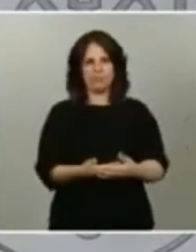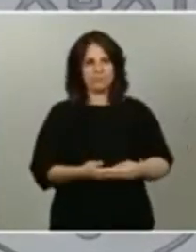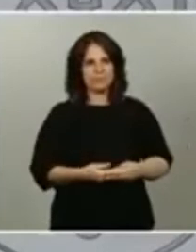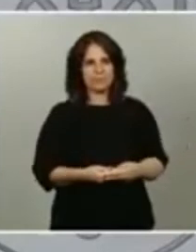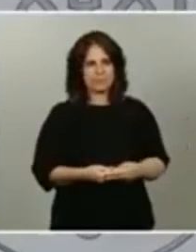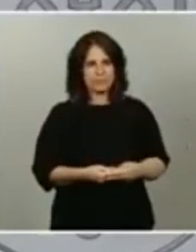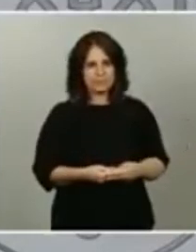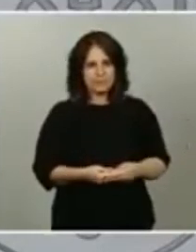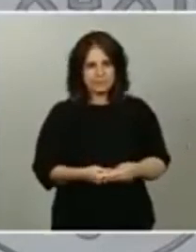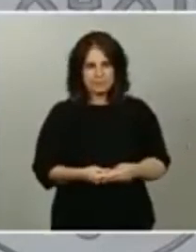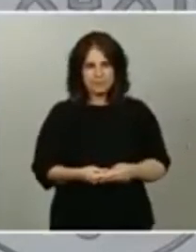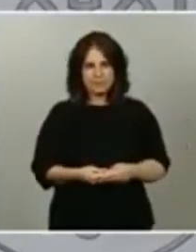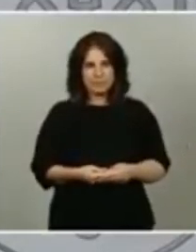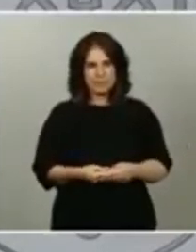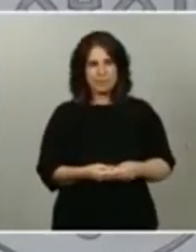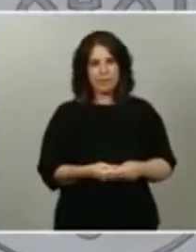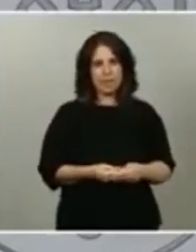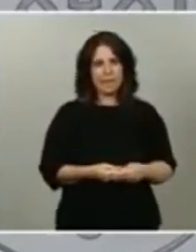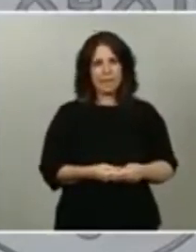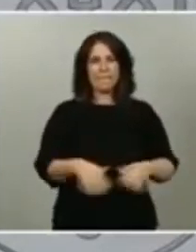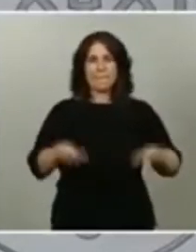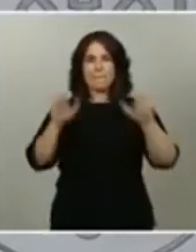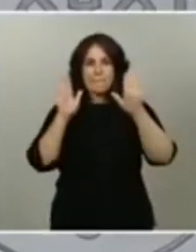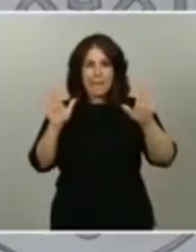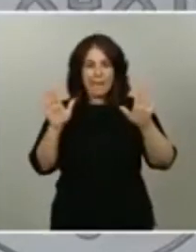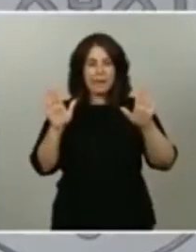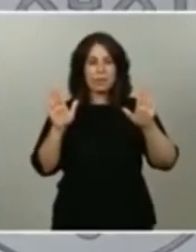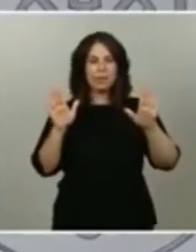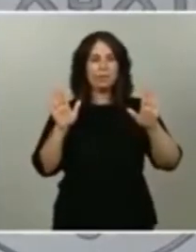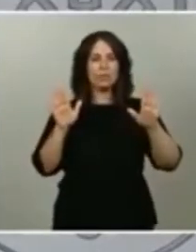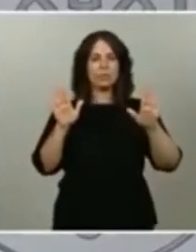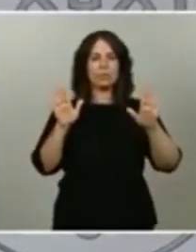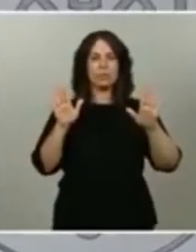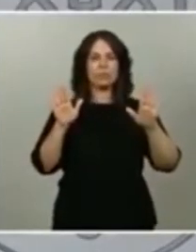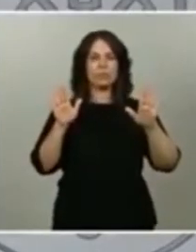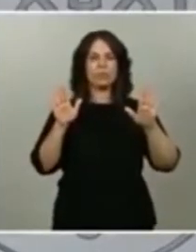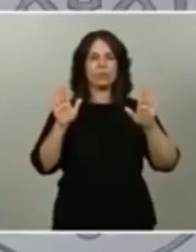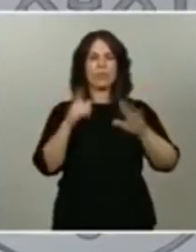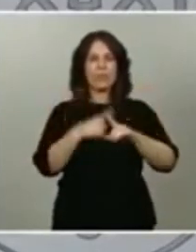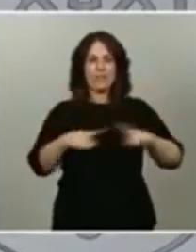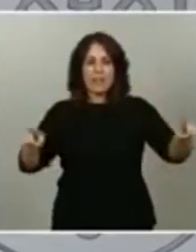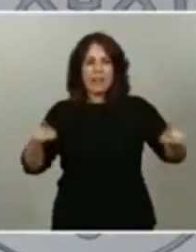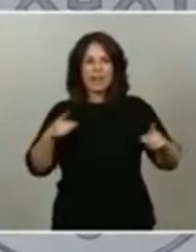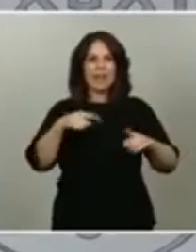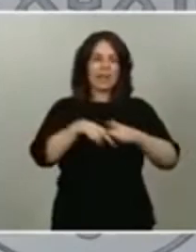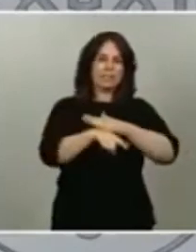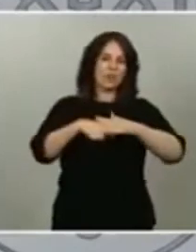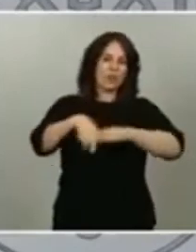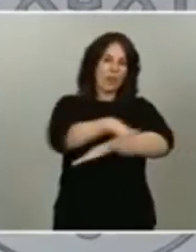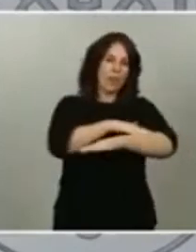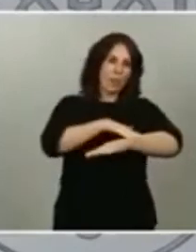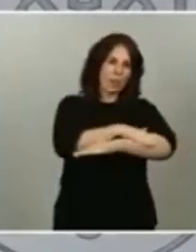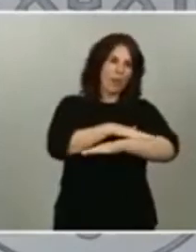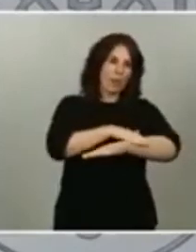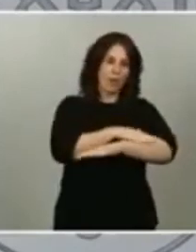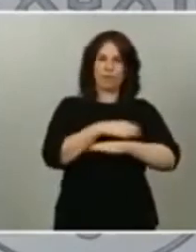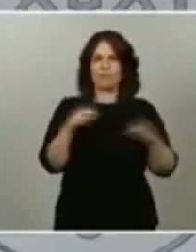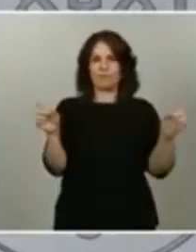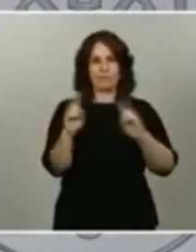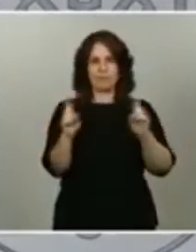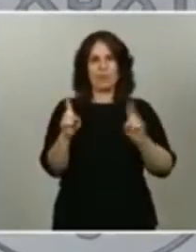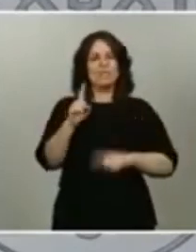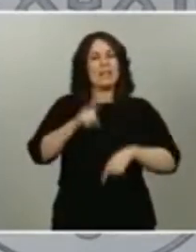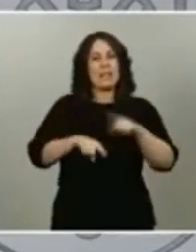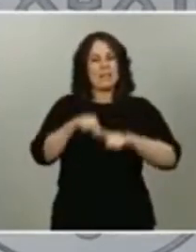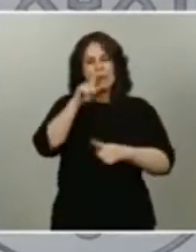descarto en absoluto que se produzca diferencia respecto a la gestión del gobierno se produce respecto al impacto que ha tenido